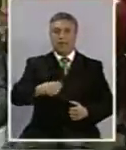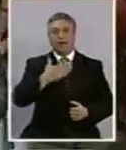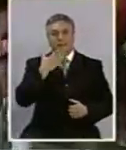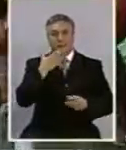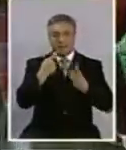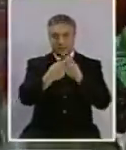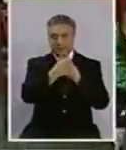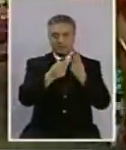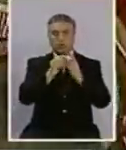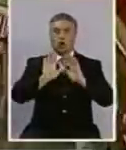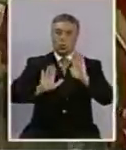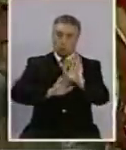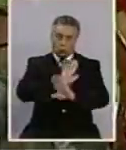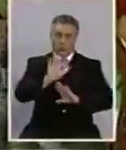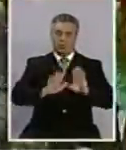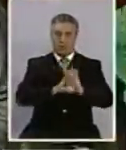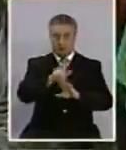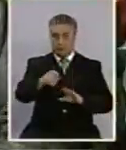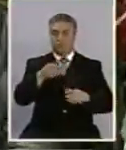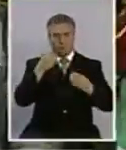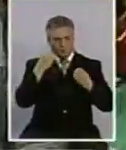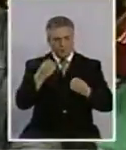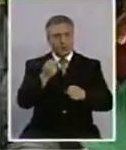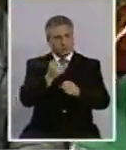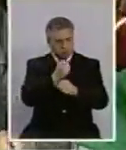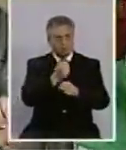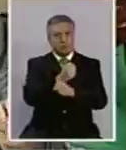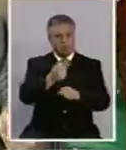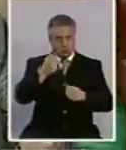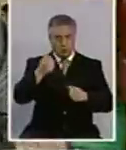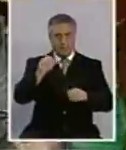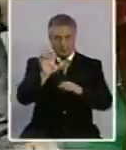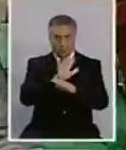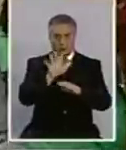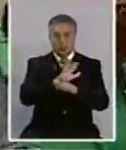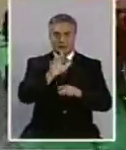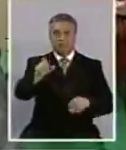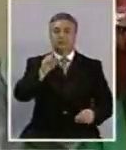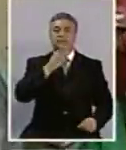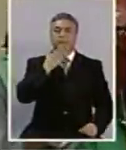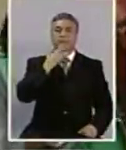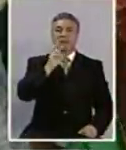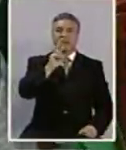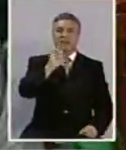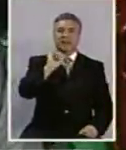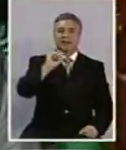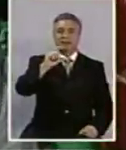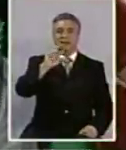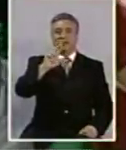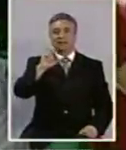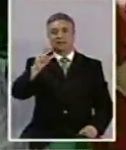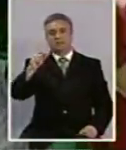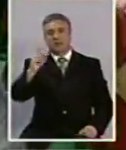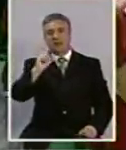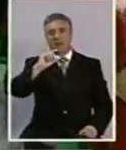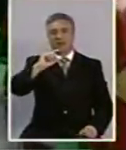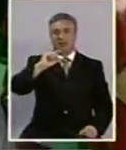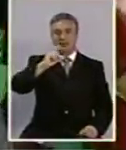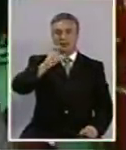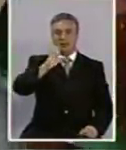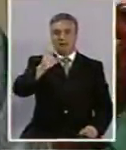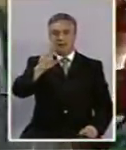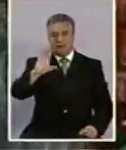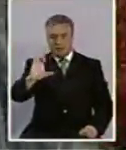de cuidar sus espaldas. Es una película, es un thriller muy bien hecho, que tuvo a Richard Gere nominado y ganador de los Globos de Oro. Vamos a